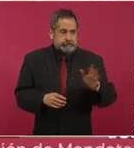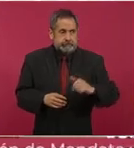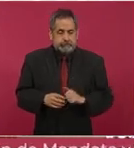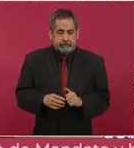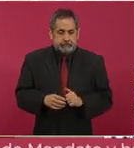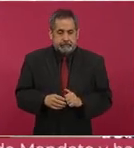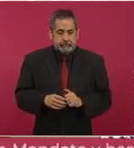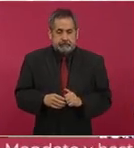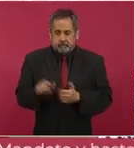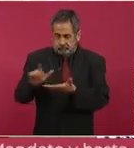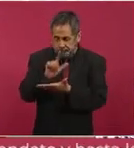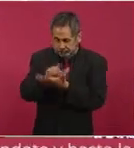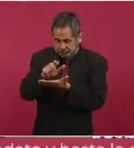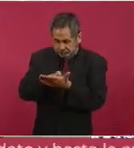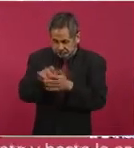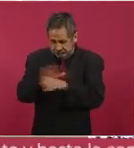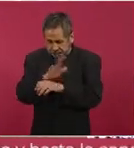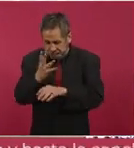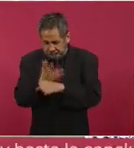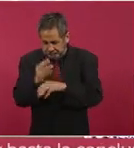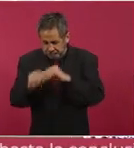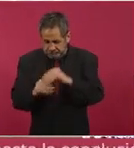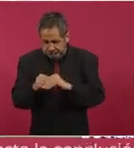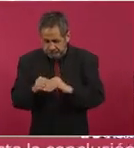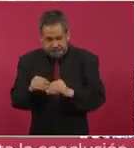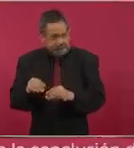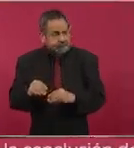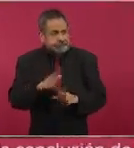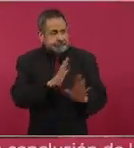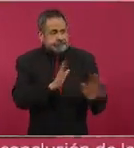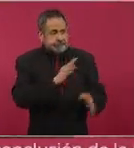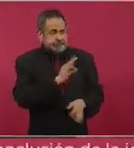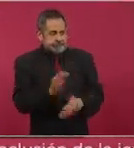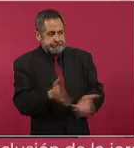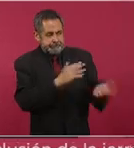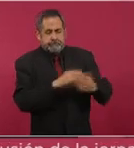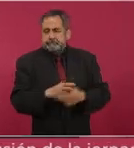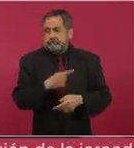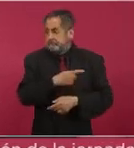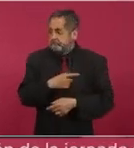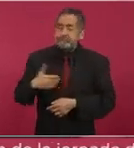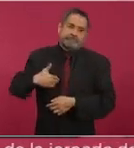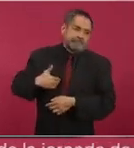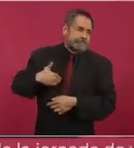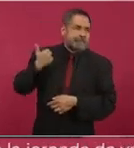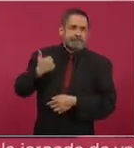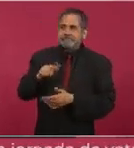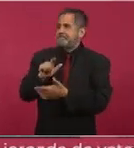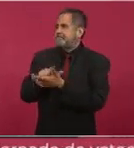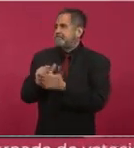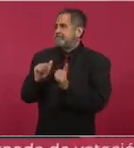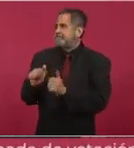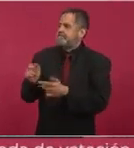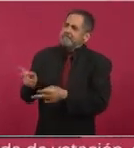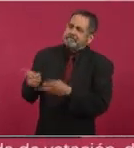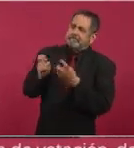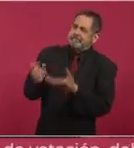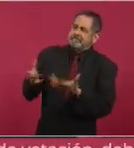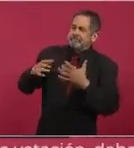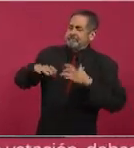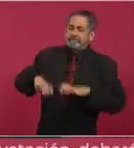legalizar un robo, un atraco, porque convirtieron las deudas